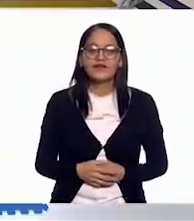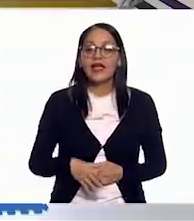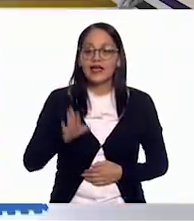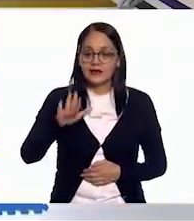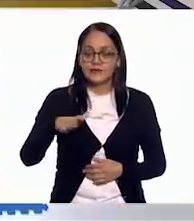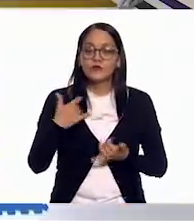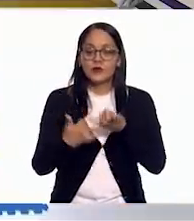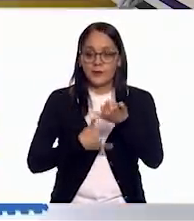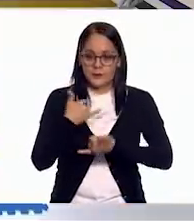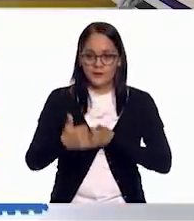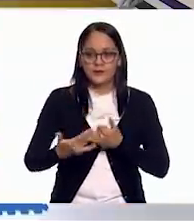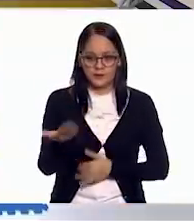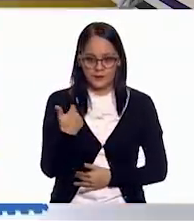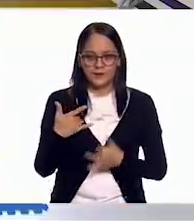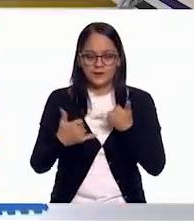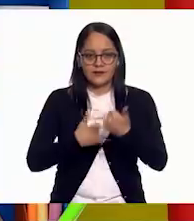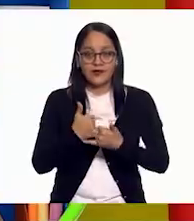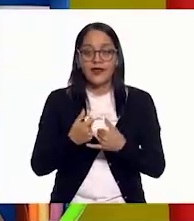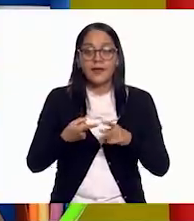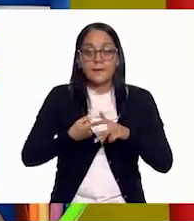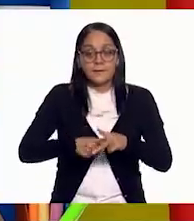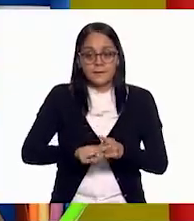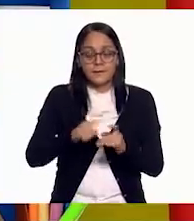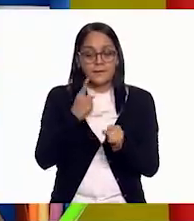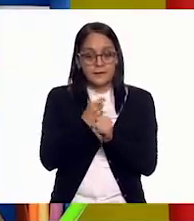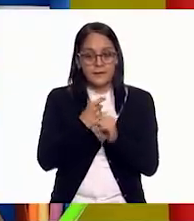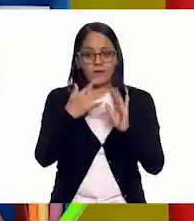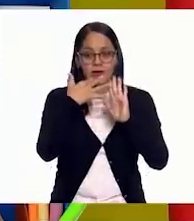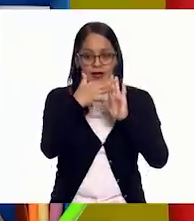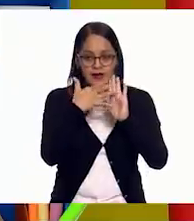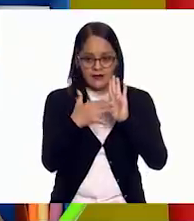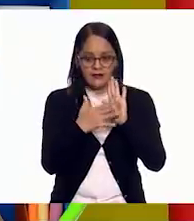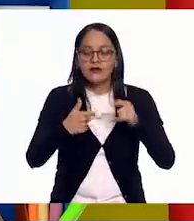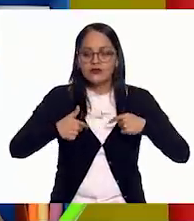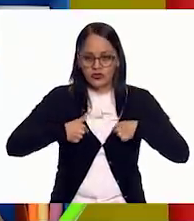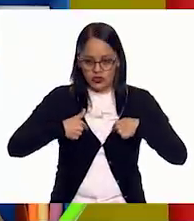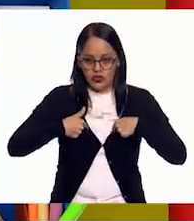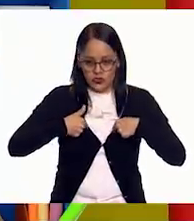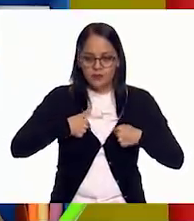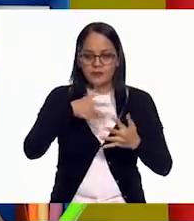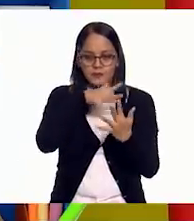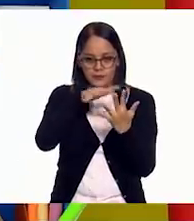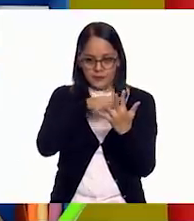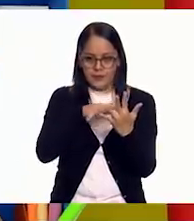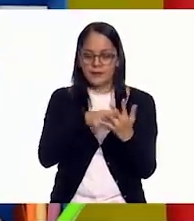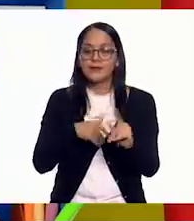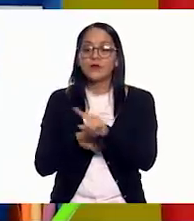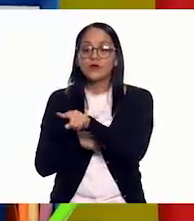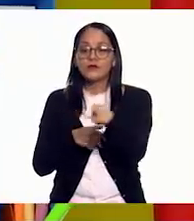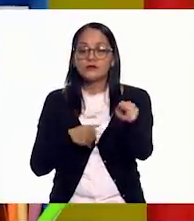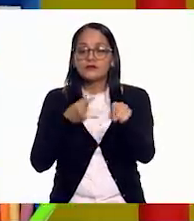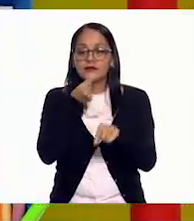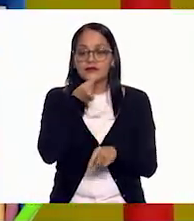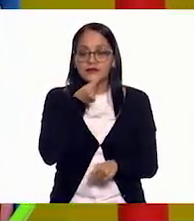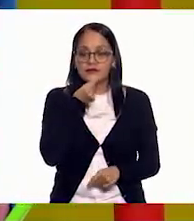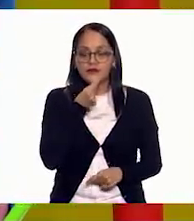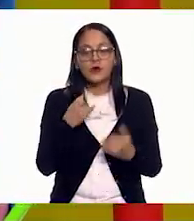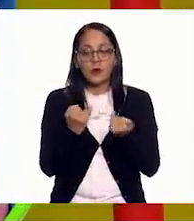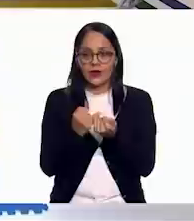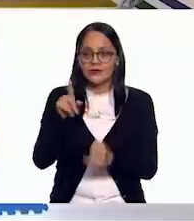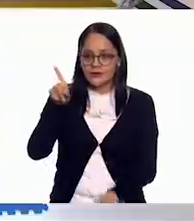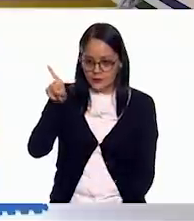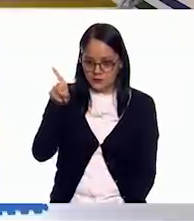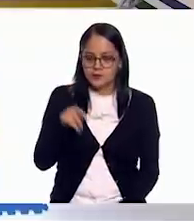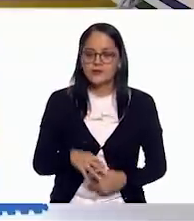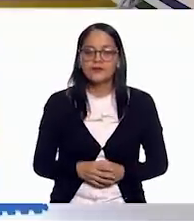Perfecto. A partir de una lectura que voy a ir leyendo, ustedes niños y niñas y Oscar